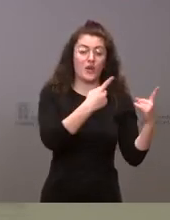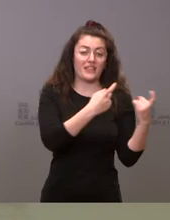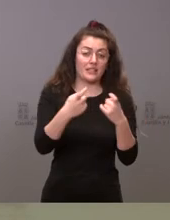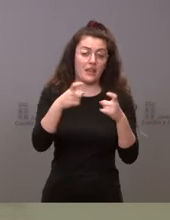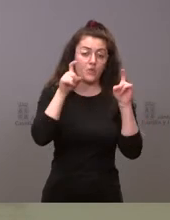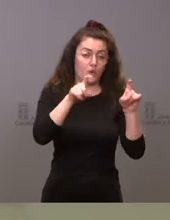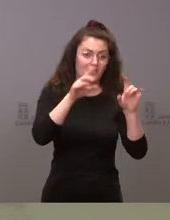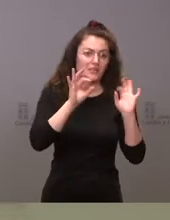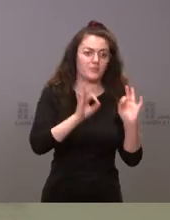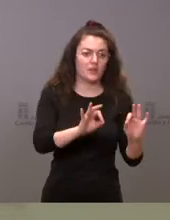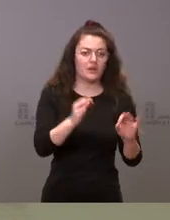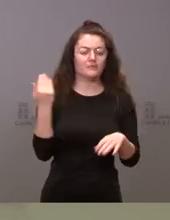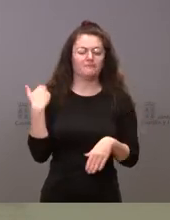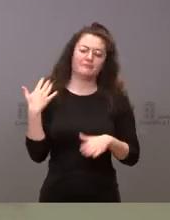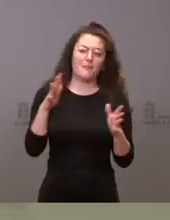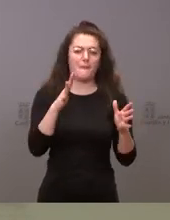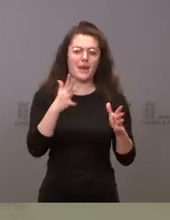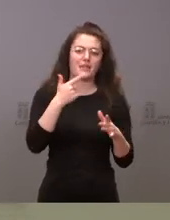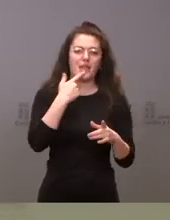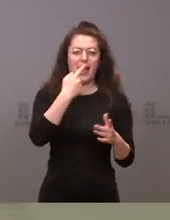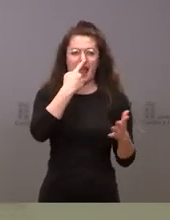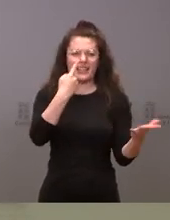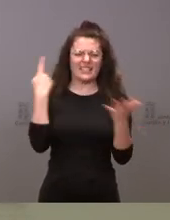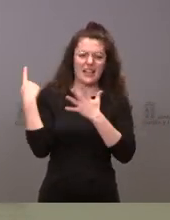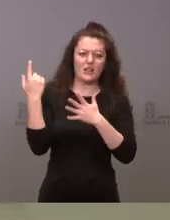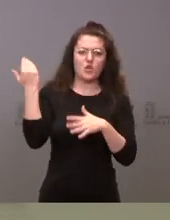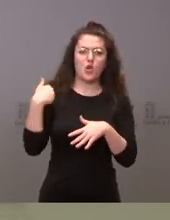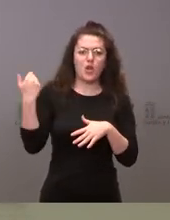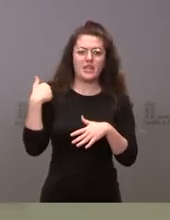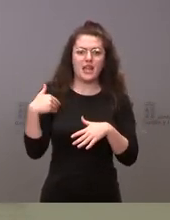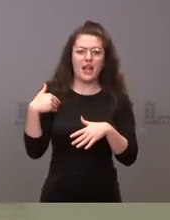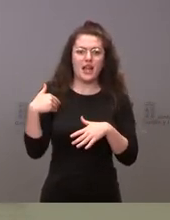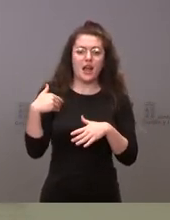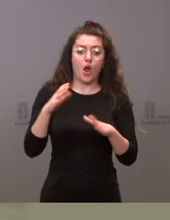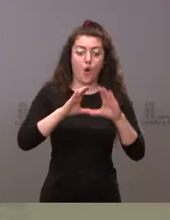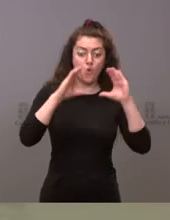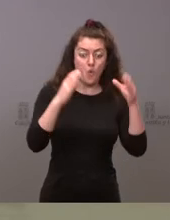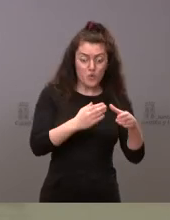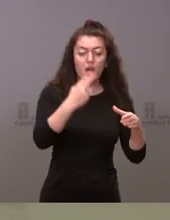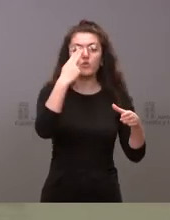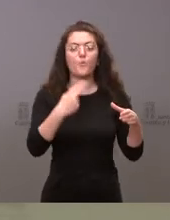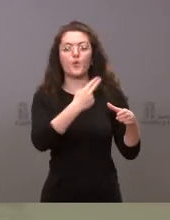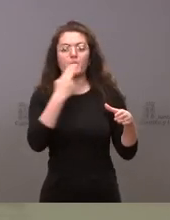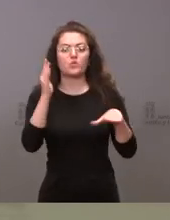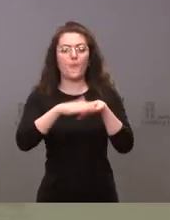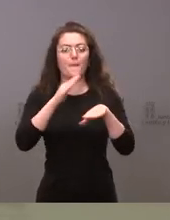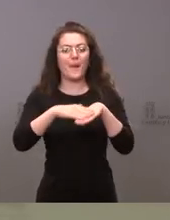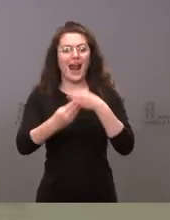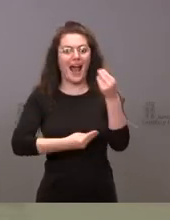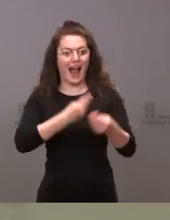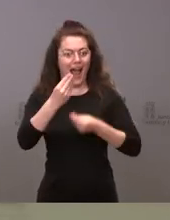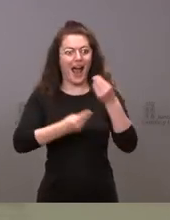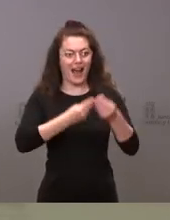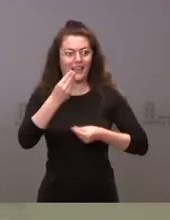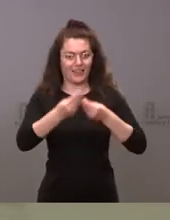el Partido Popular de Junta se comprometió en una PNL en las Cortes a llevar a cabo esta iniciativa y todavía no